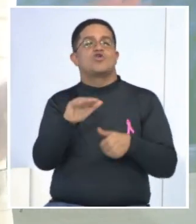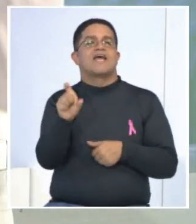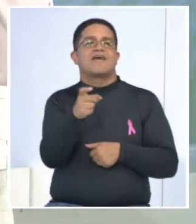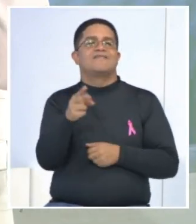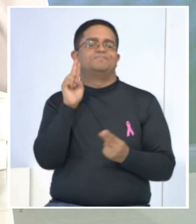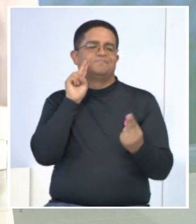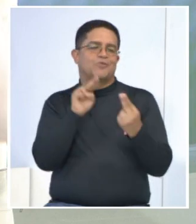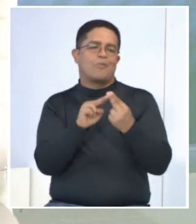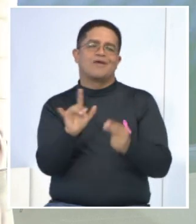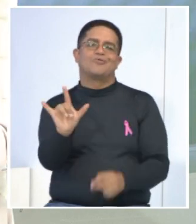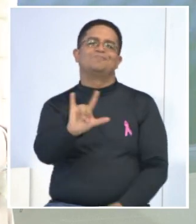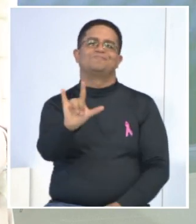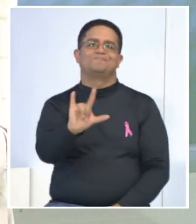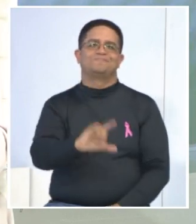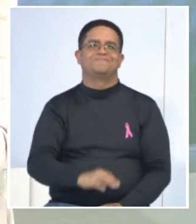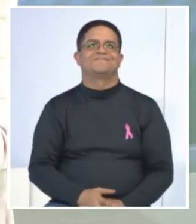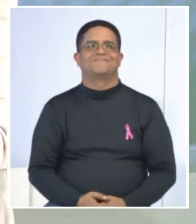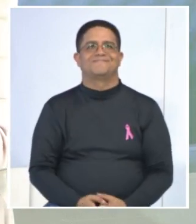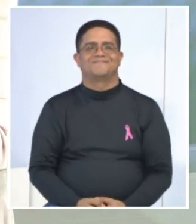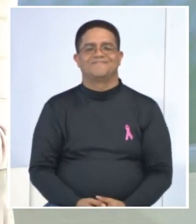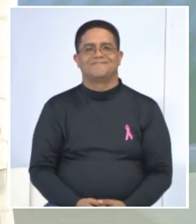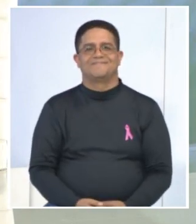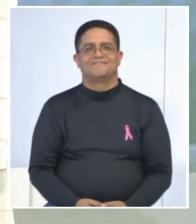Darío J. Sara, será hasta una próxima oportunidad.